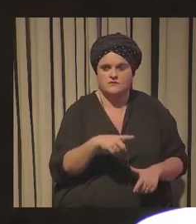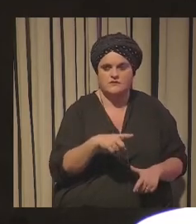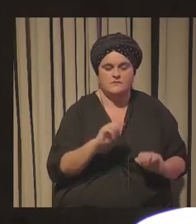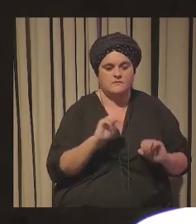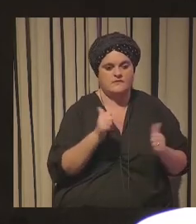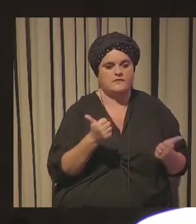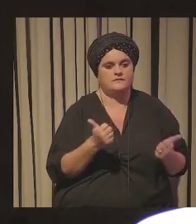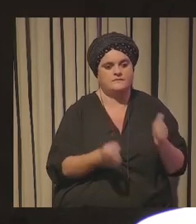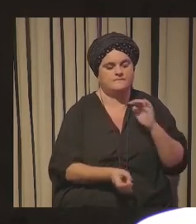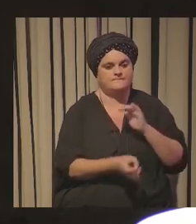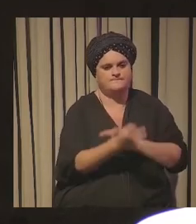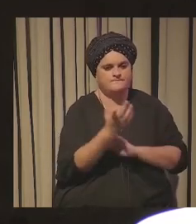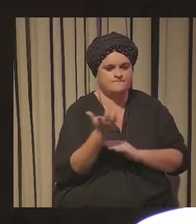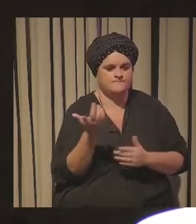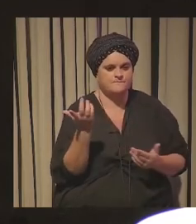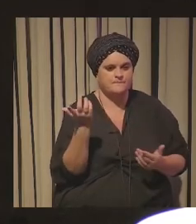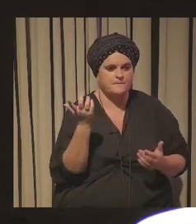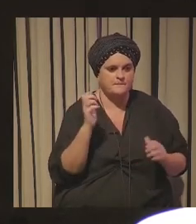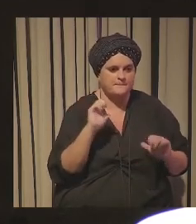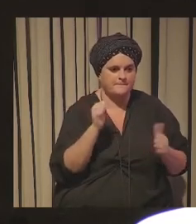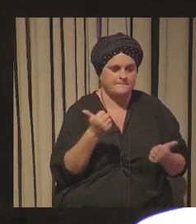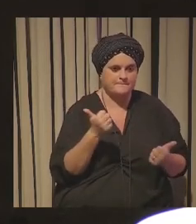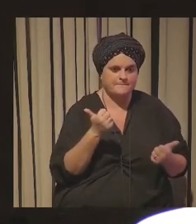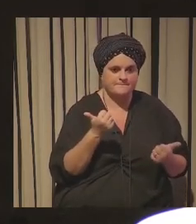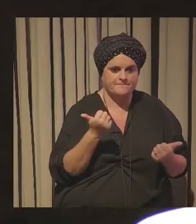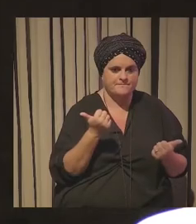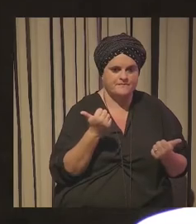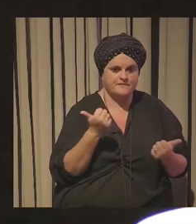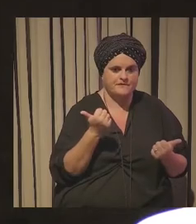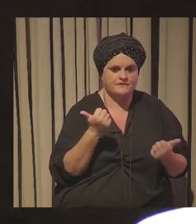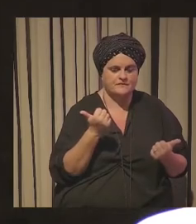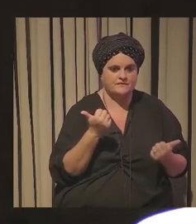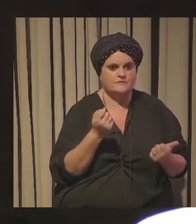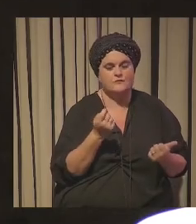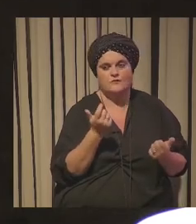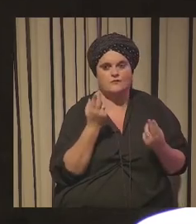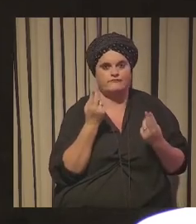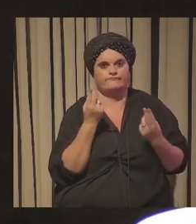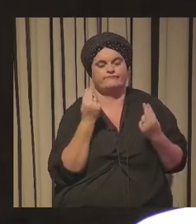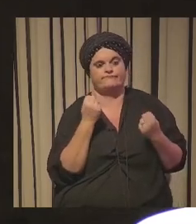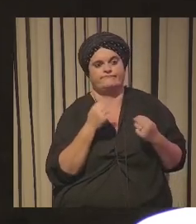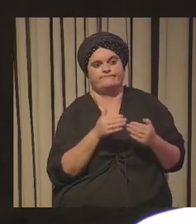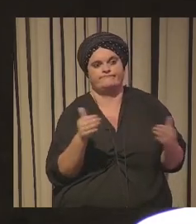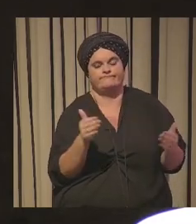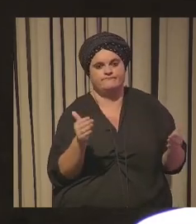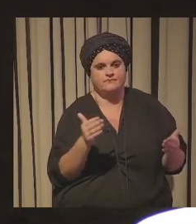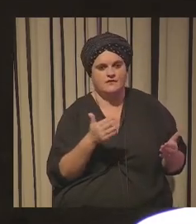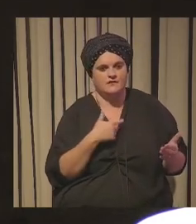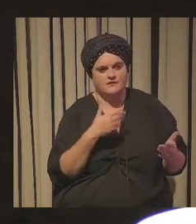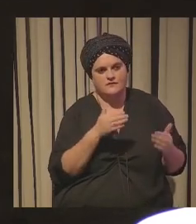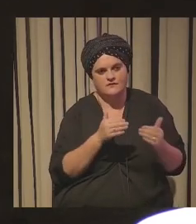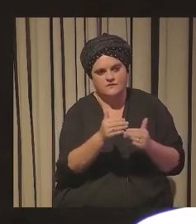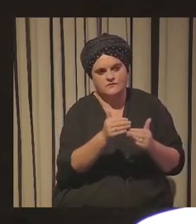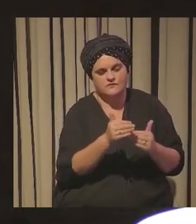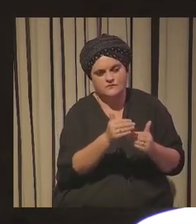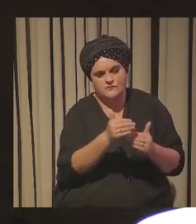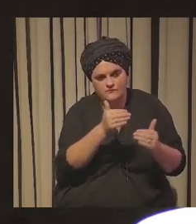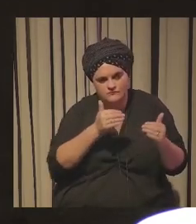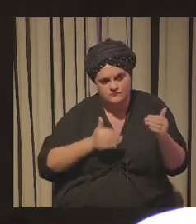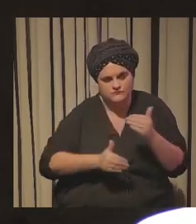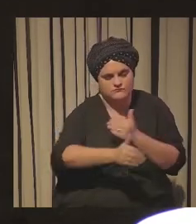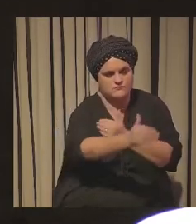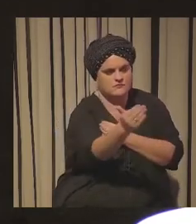ahí, desde los comienzos y desde esa humildad es la de empezar a hacer prospectiva más a largo plazo